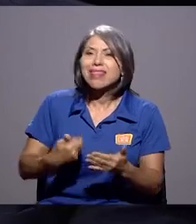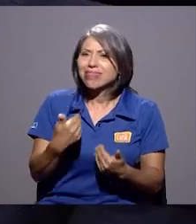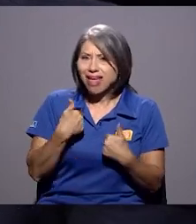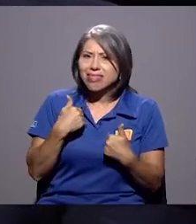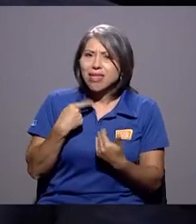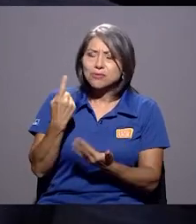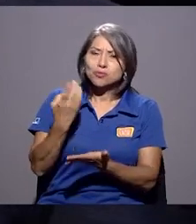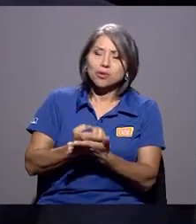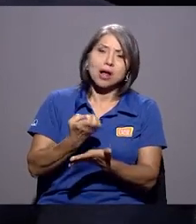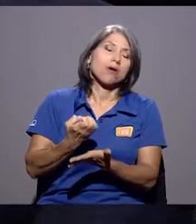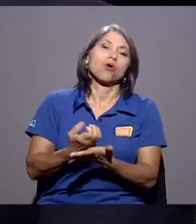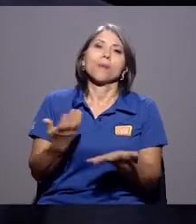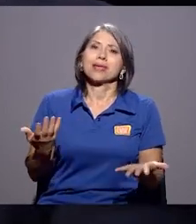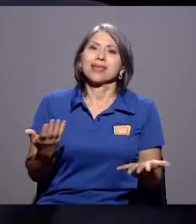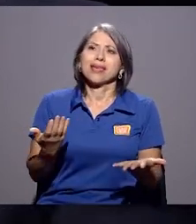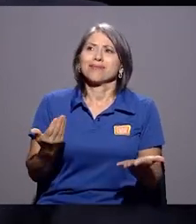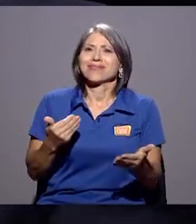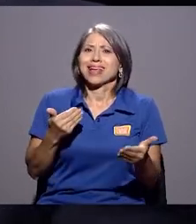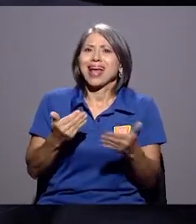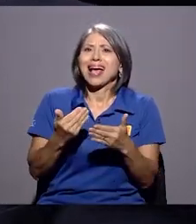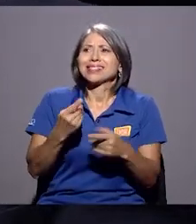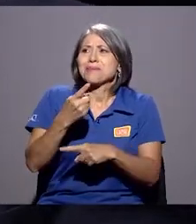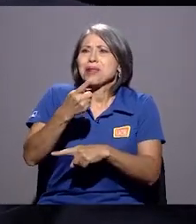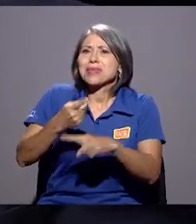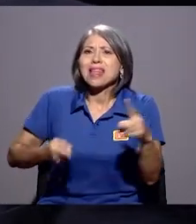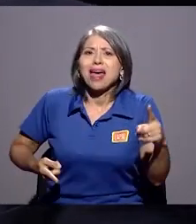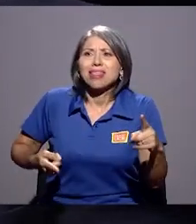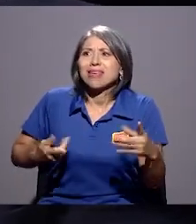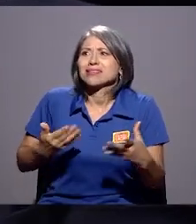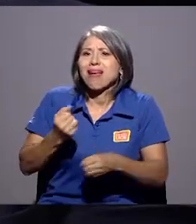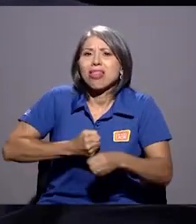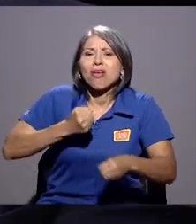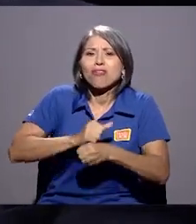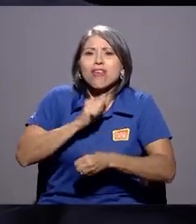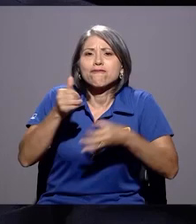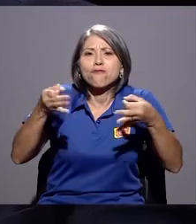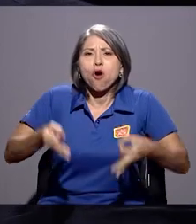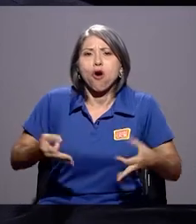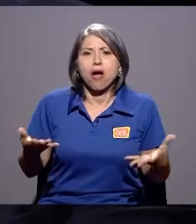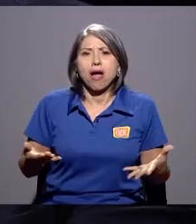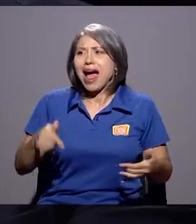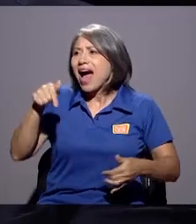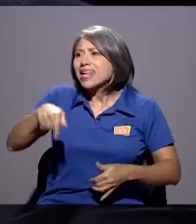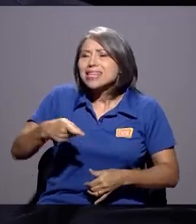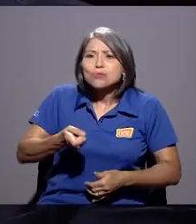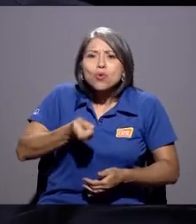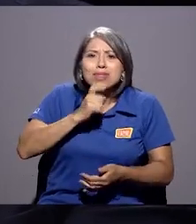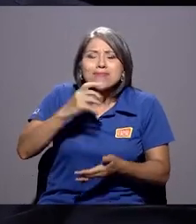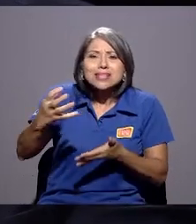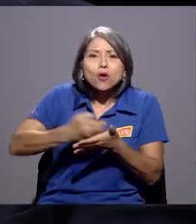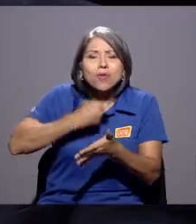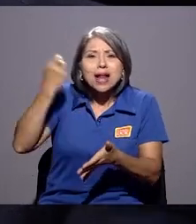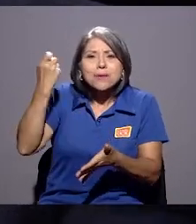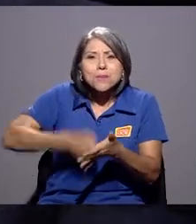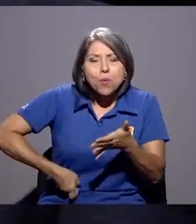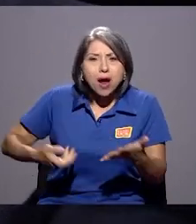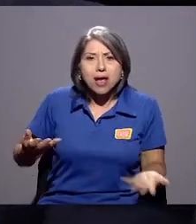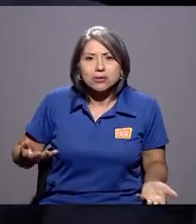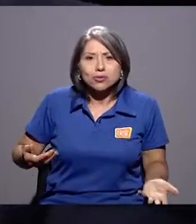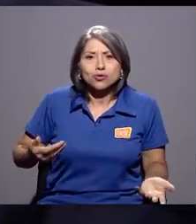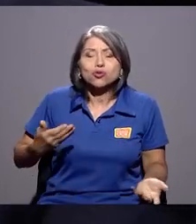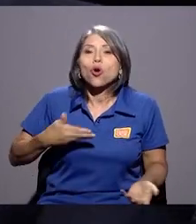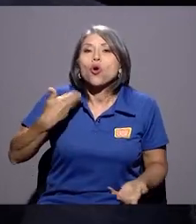economía que casi, casi la mitad es informal. Y aquí es muy difícil cobrar impuestos cuando el